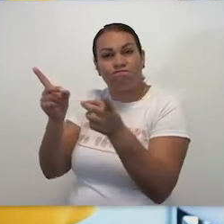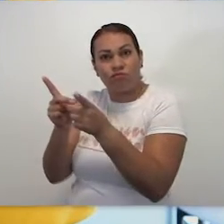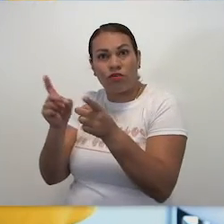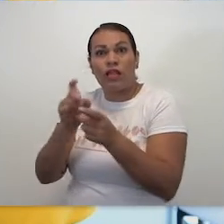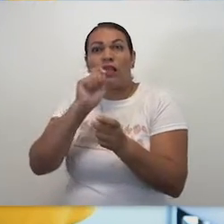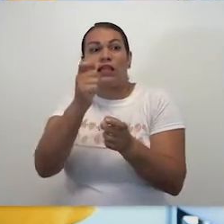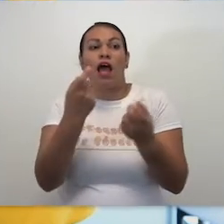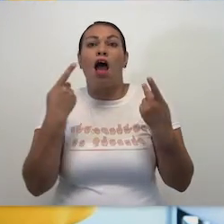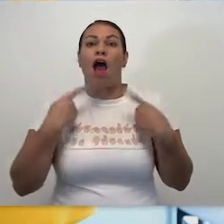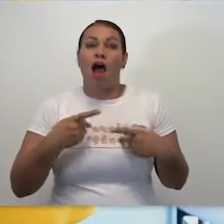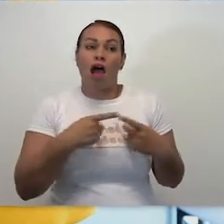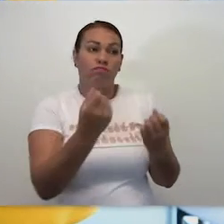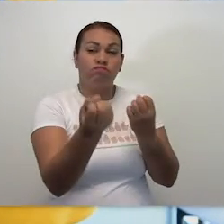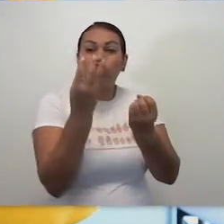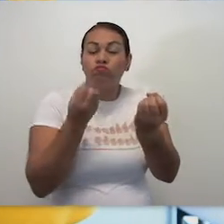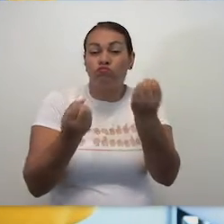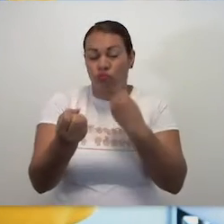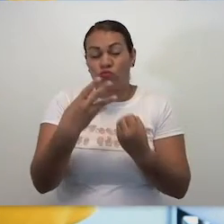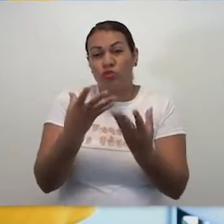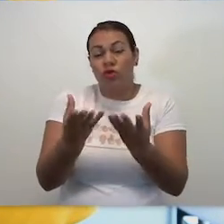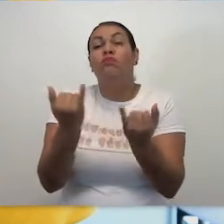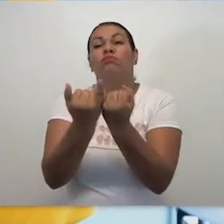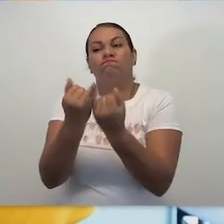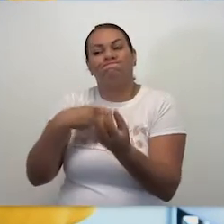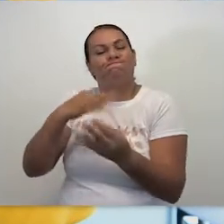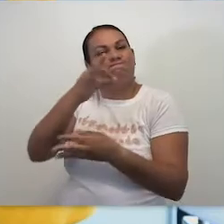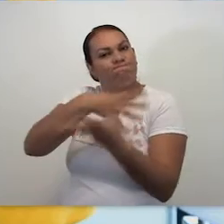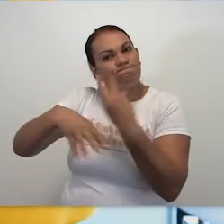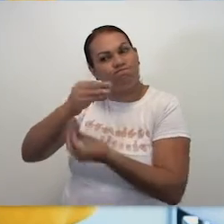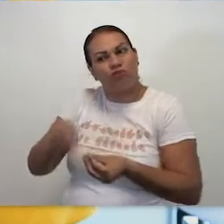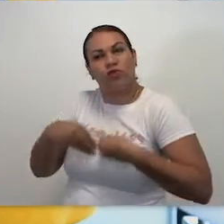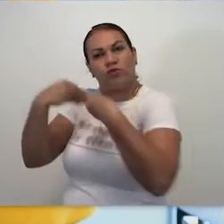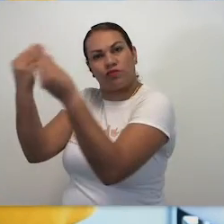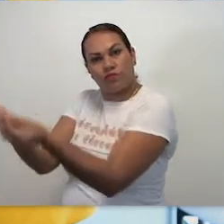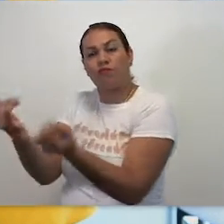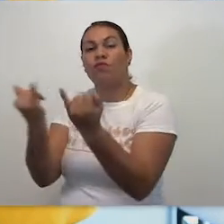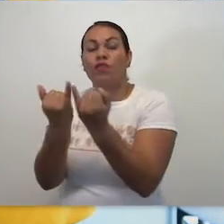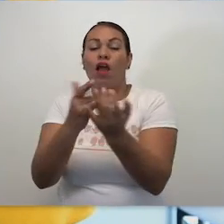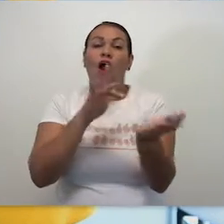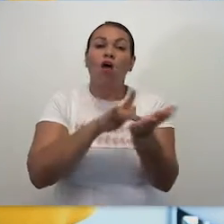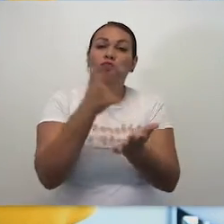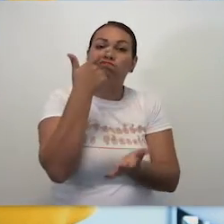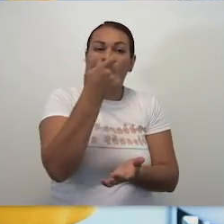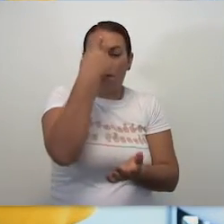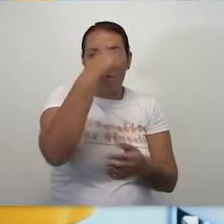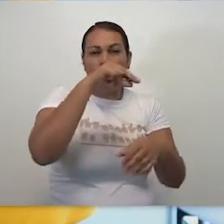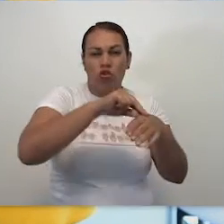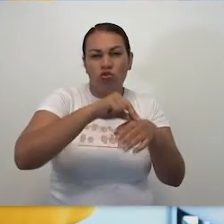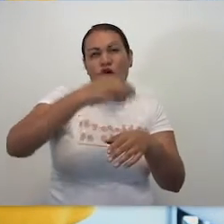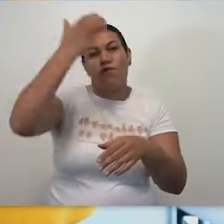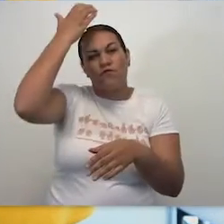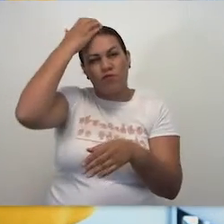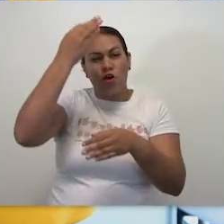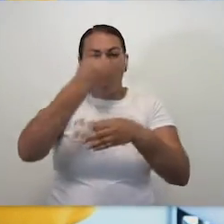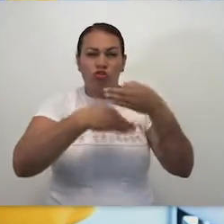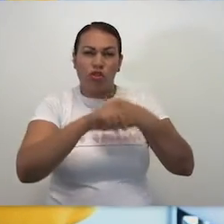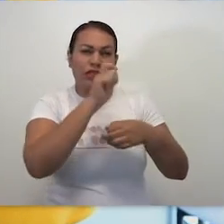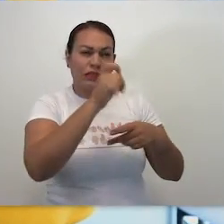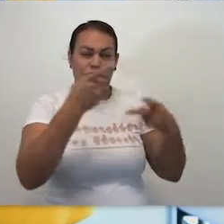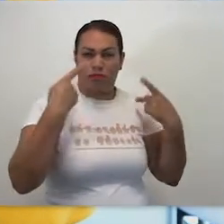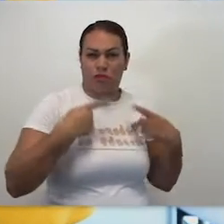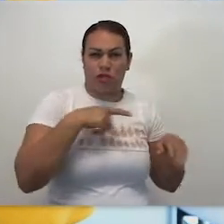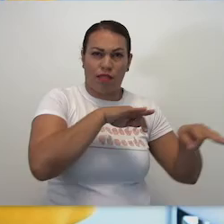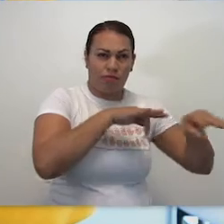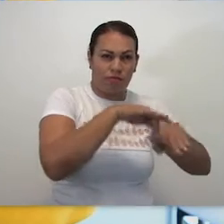entrega de despensas donadas, por cierto, por gentes. Brindamos un apoyo económico a doctores, enfermeras, paramédicos